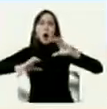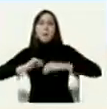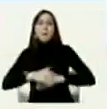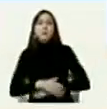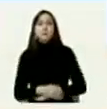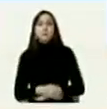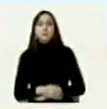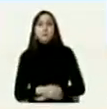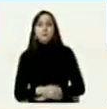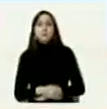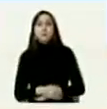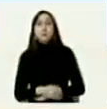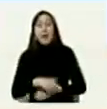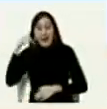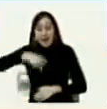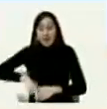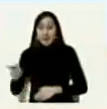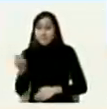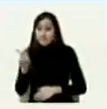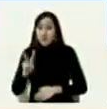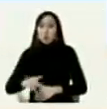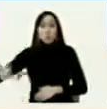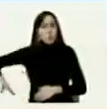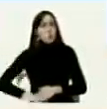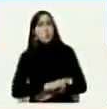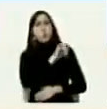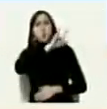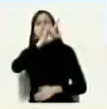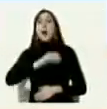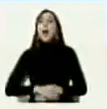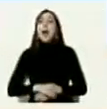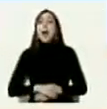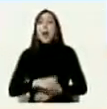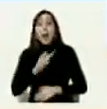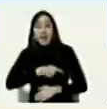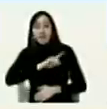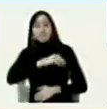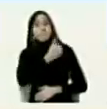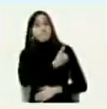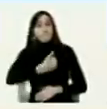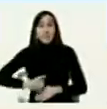aquí a Venezuela viajó el doctor Rodríguez Zapatero en varias oportunidades